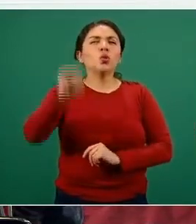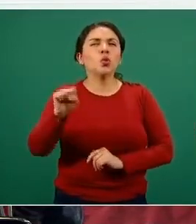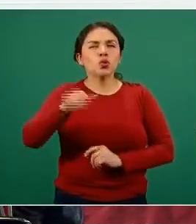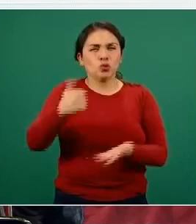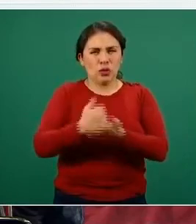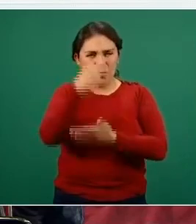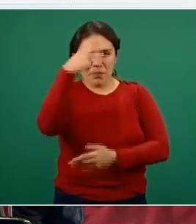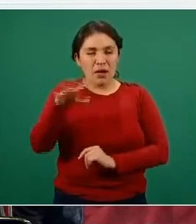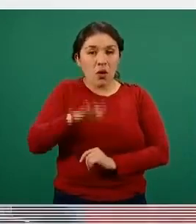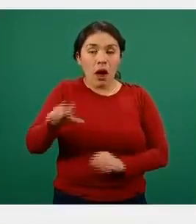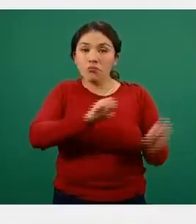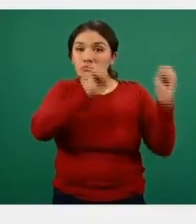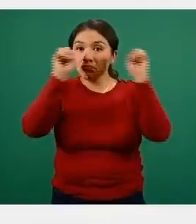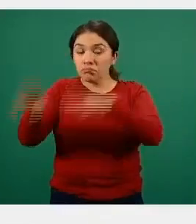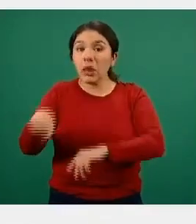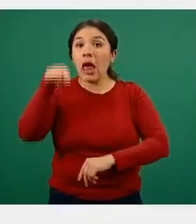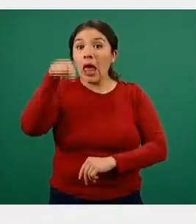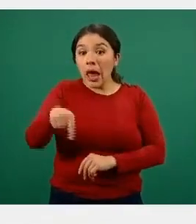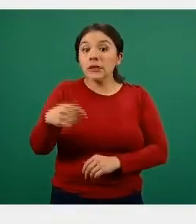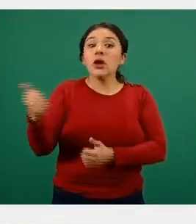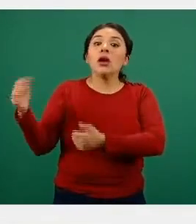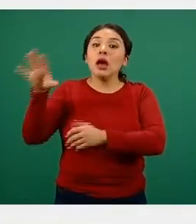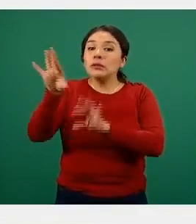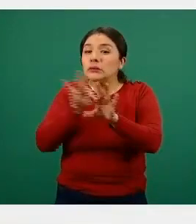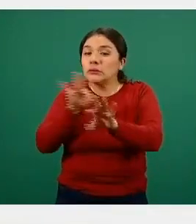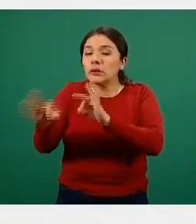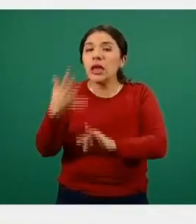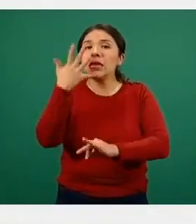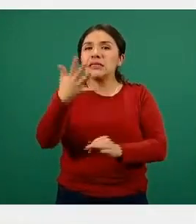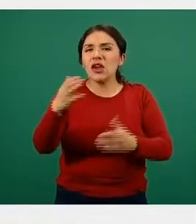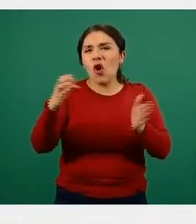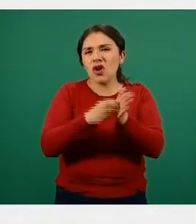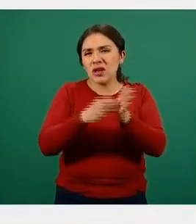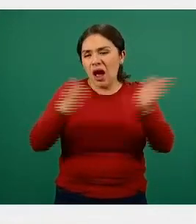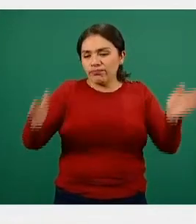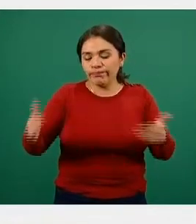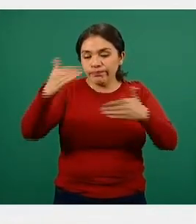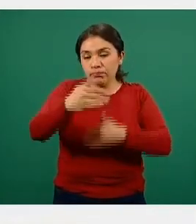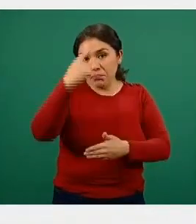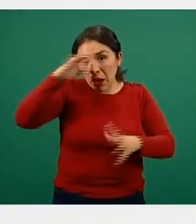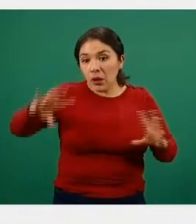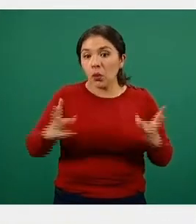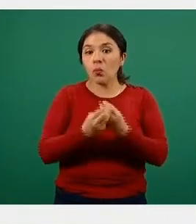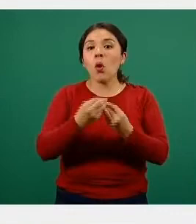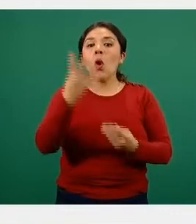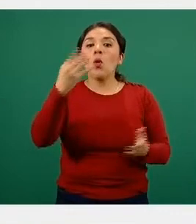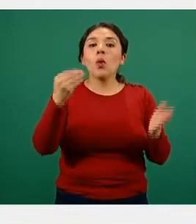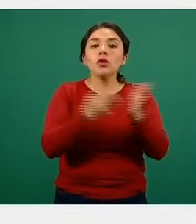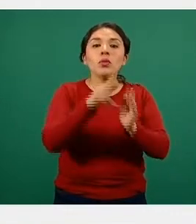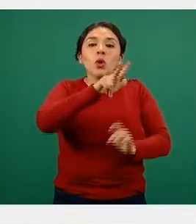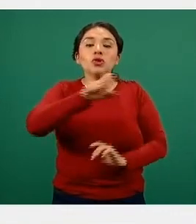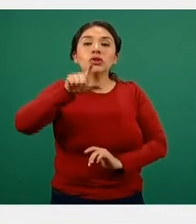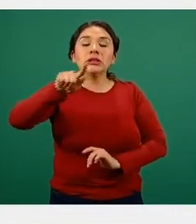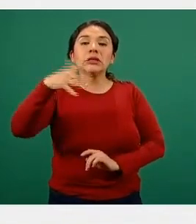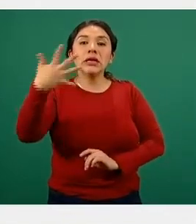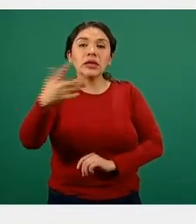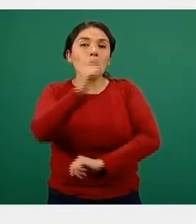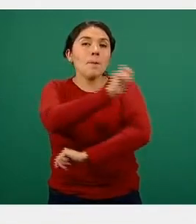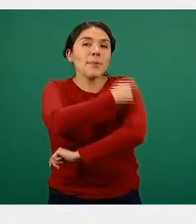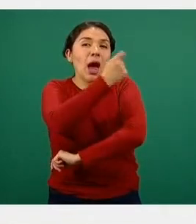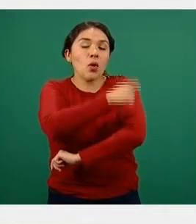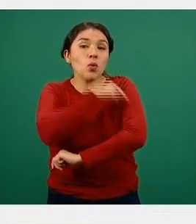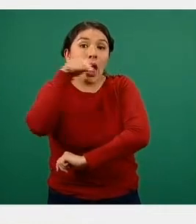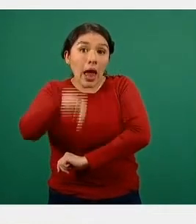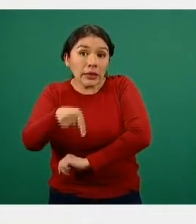y de ahí se tomó estas cinco charolas, cinco cajas, para un total de cuatro mil ochocientas setenta y cinco dosis,